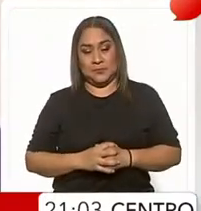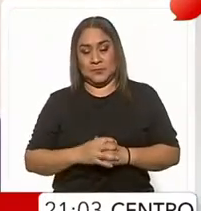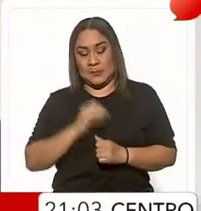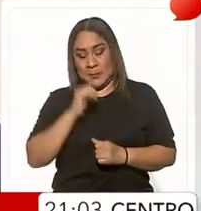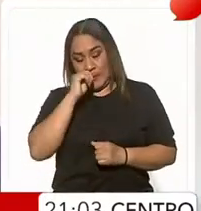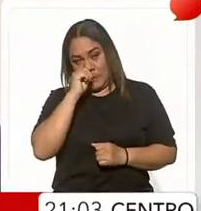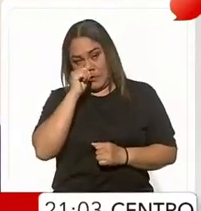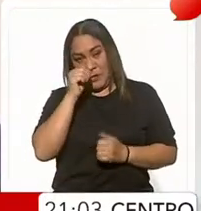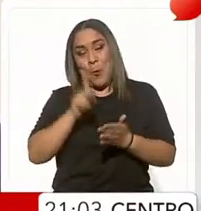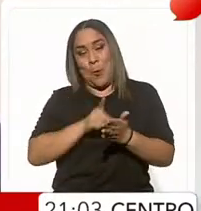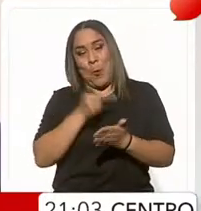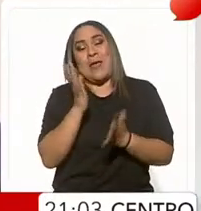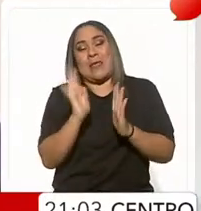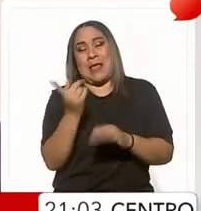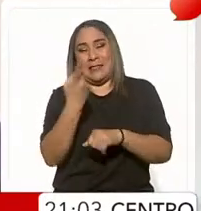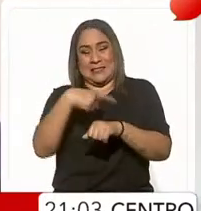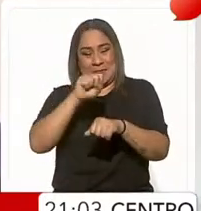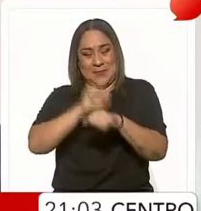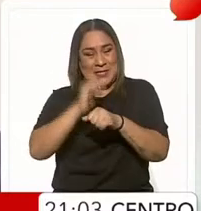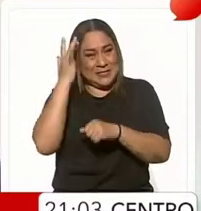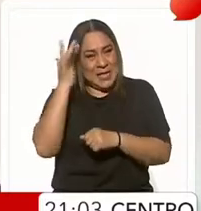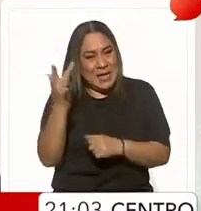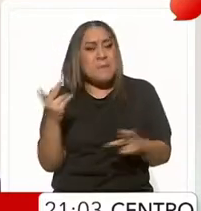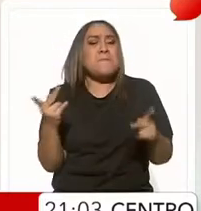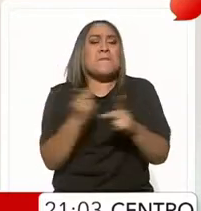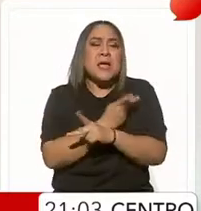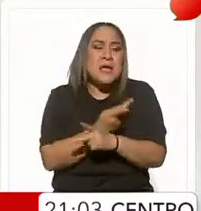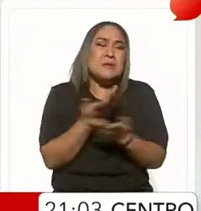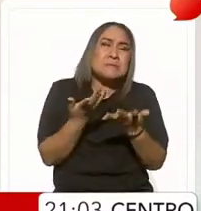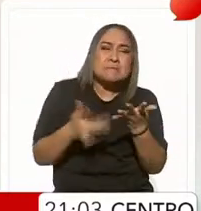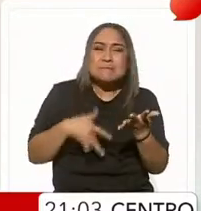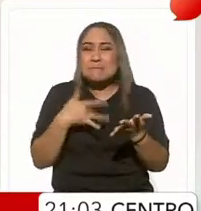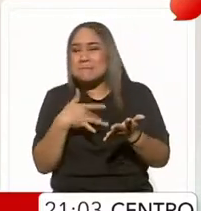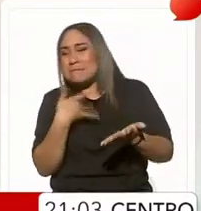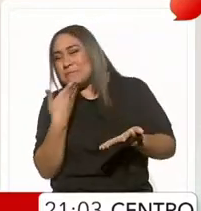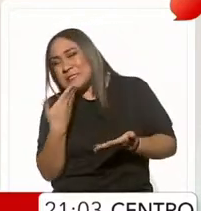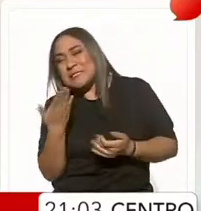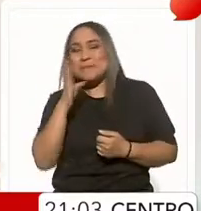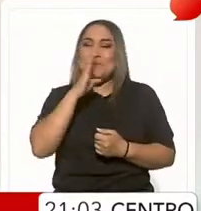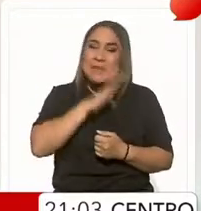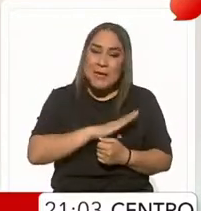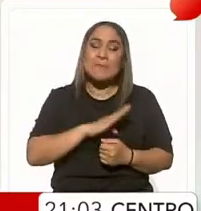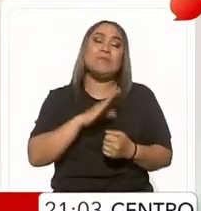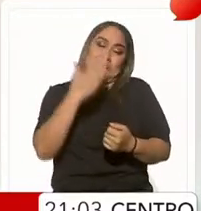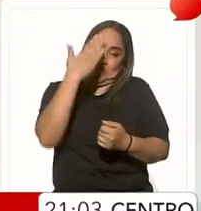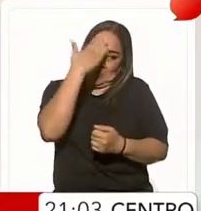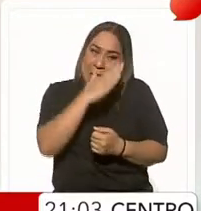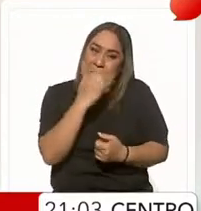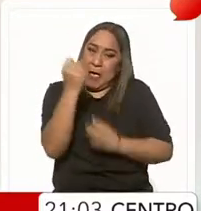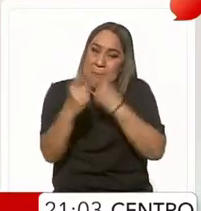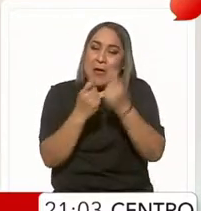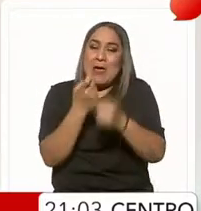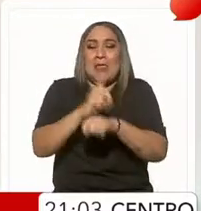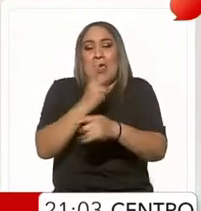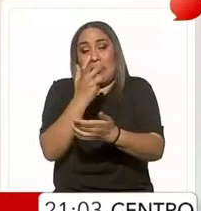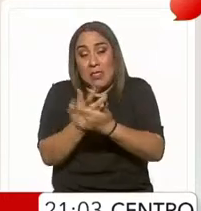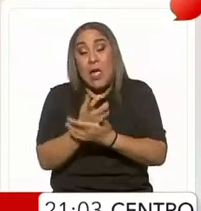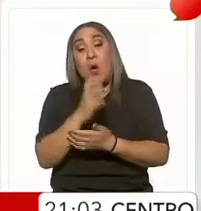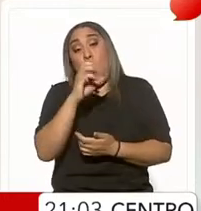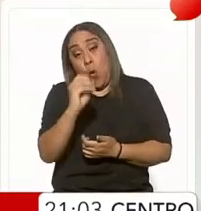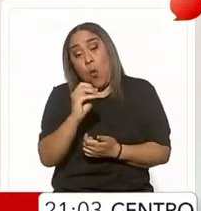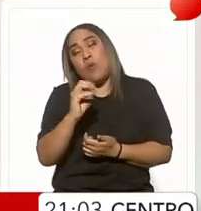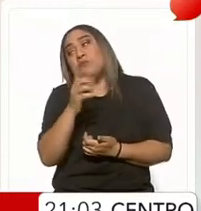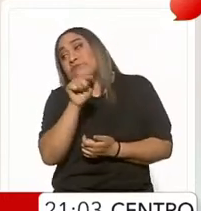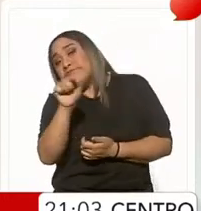Bueno, pues el regreso de Semana Santa trajo consigo un sabor agridulce. Por un lado fueron días de descanso, pero por el otro fueron días